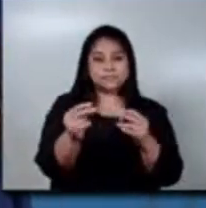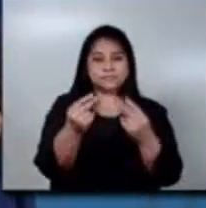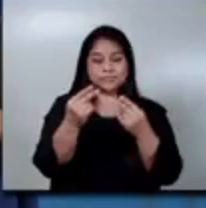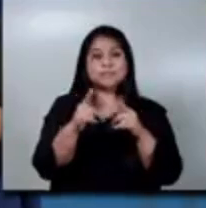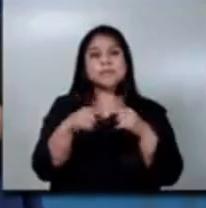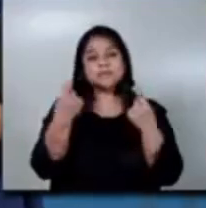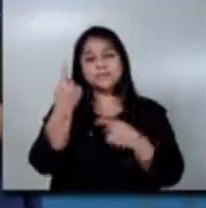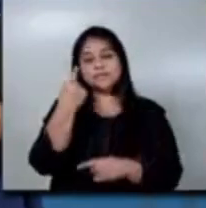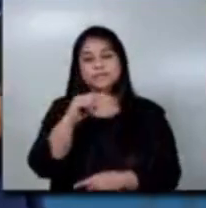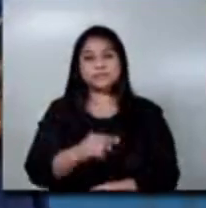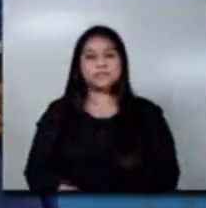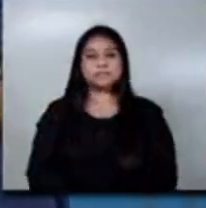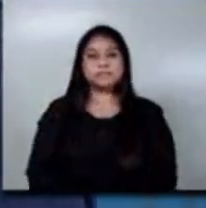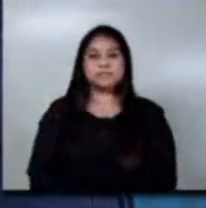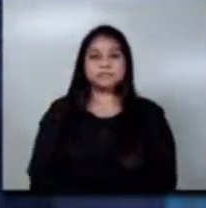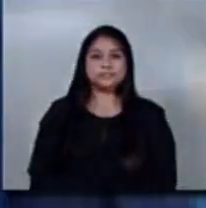una excelente jornada.